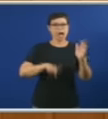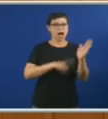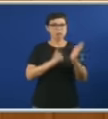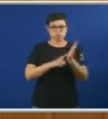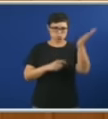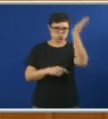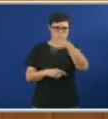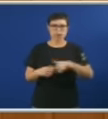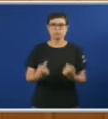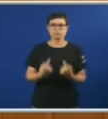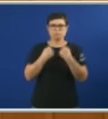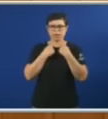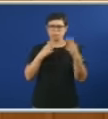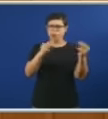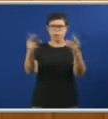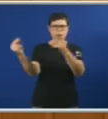gobernar